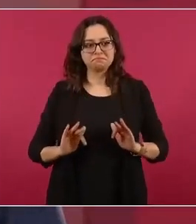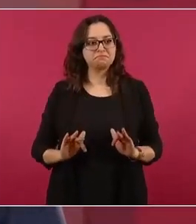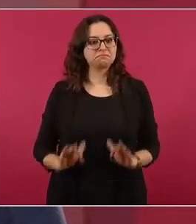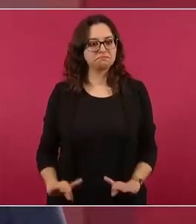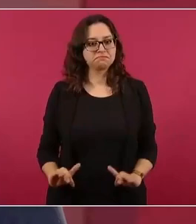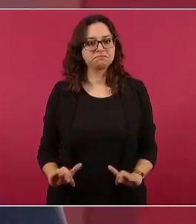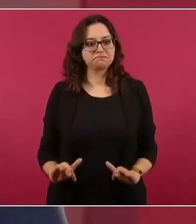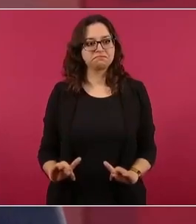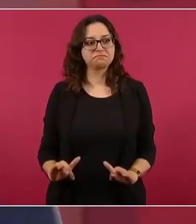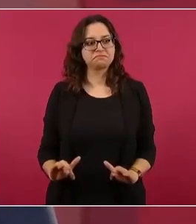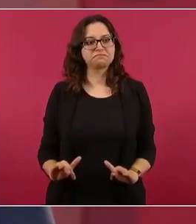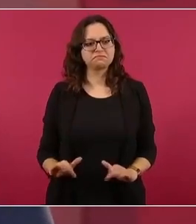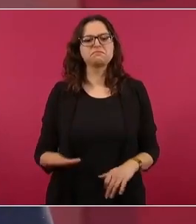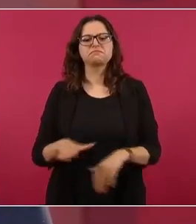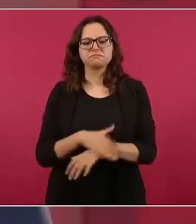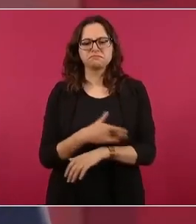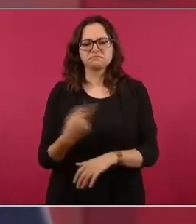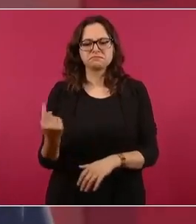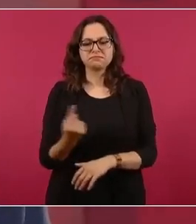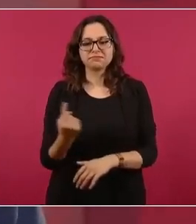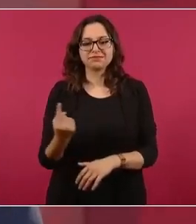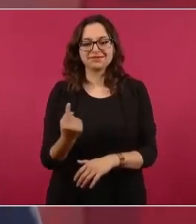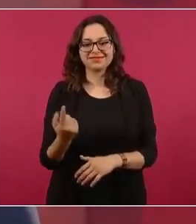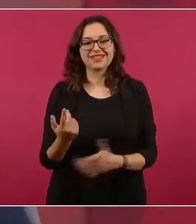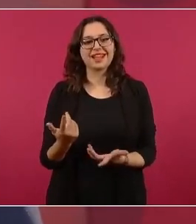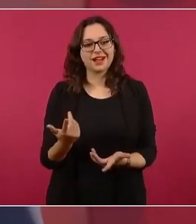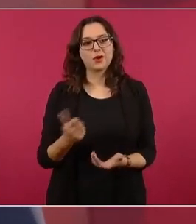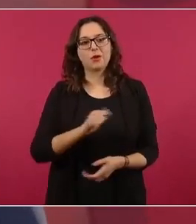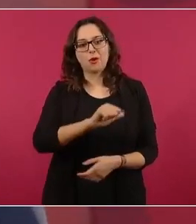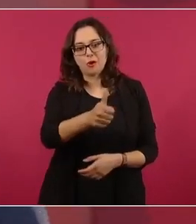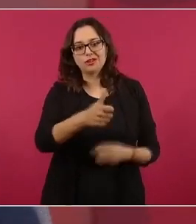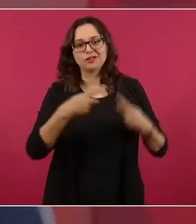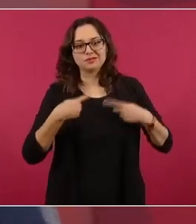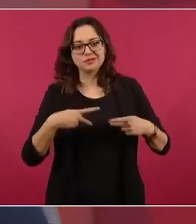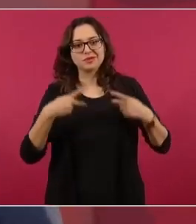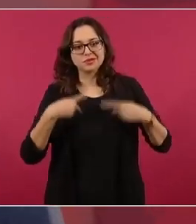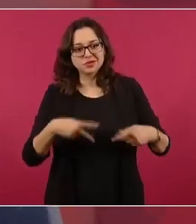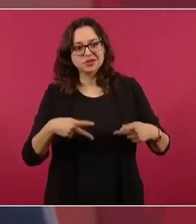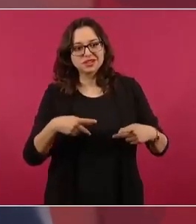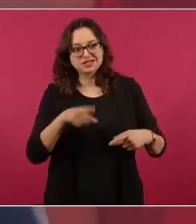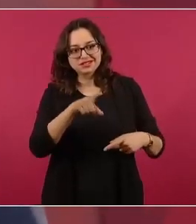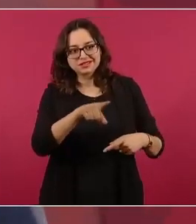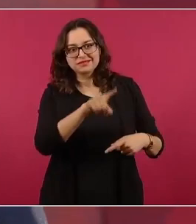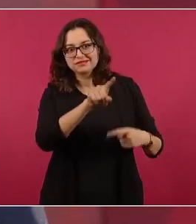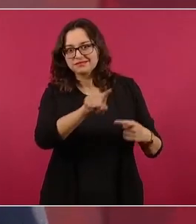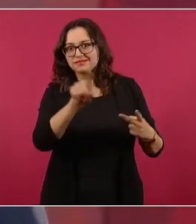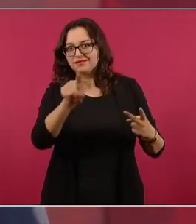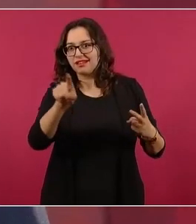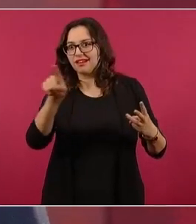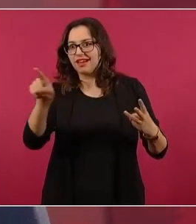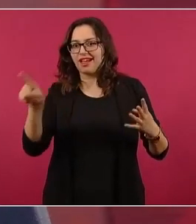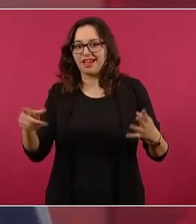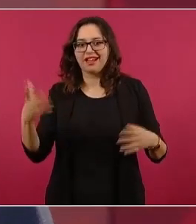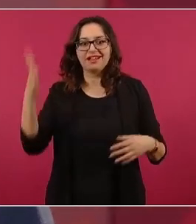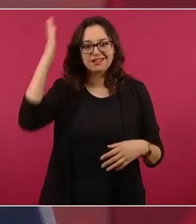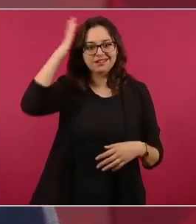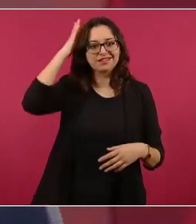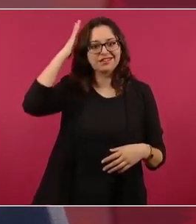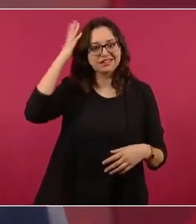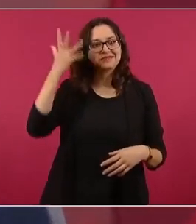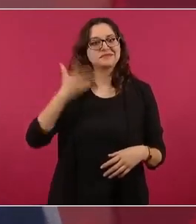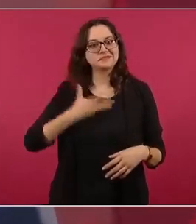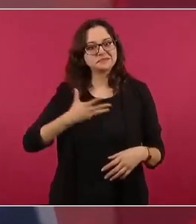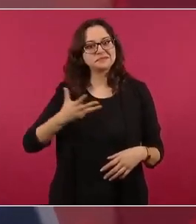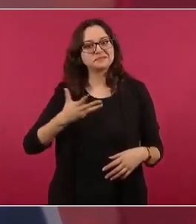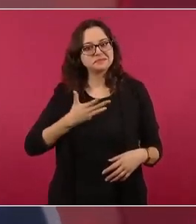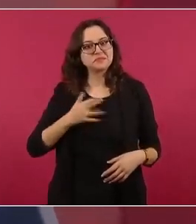hay relevo generacional, hay